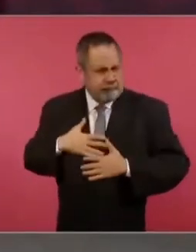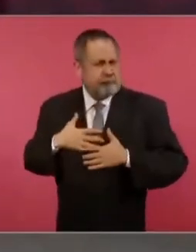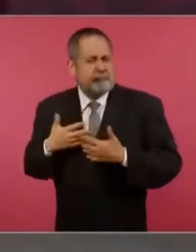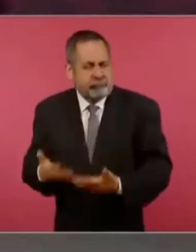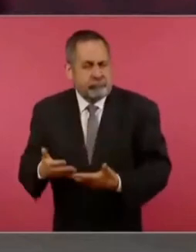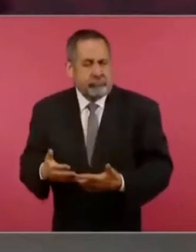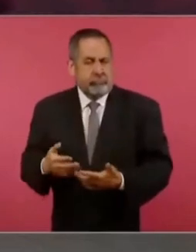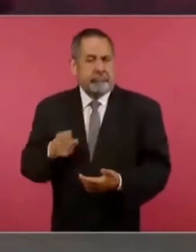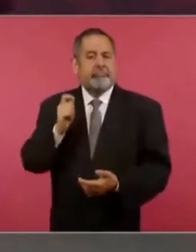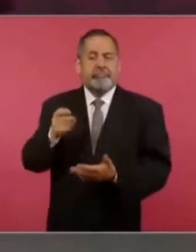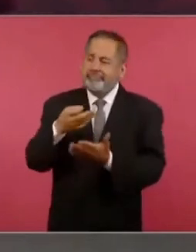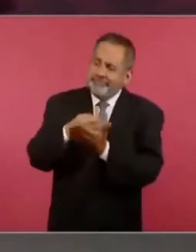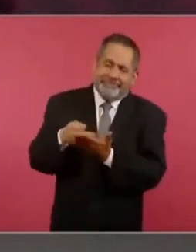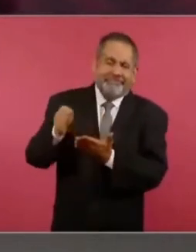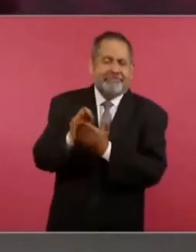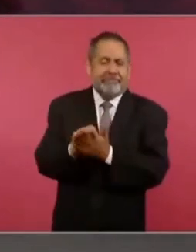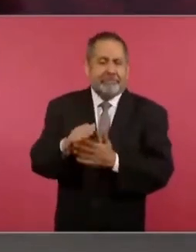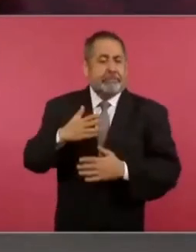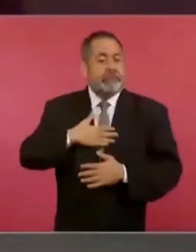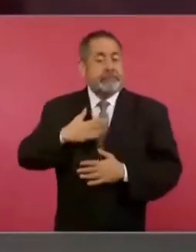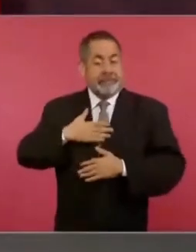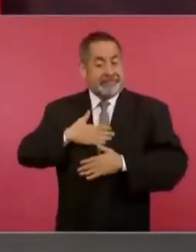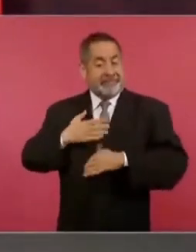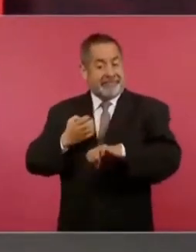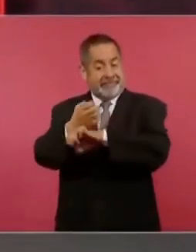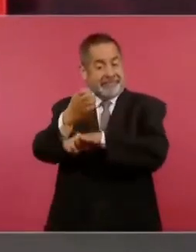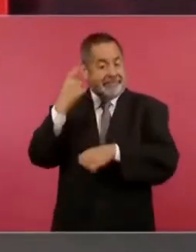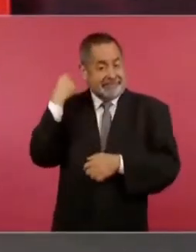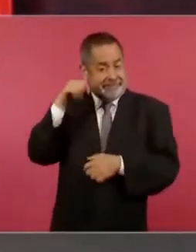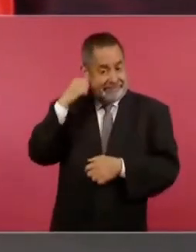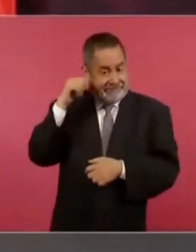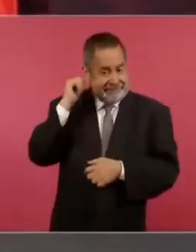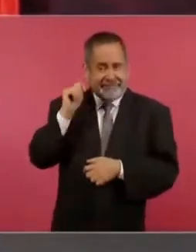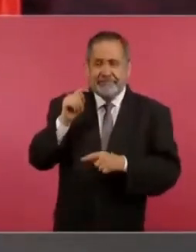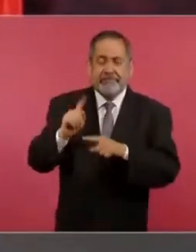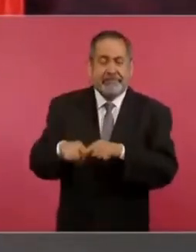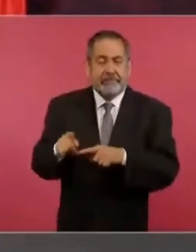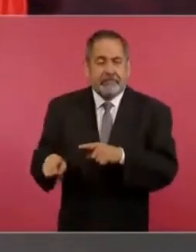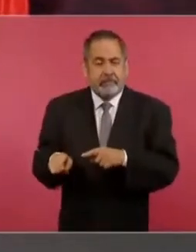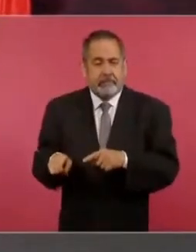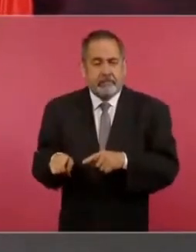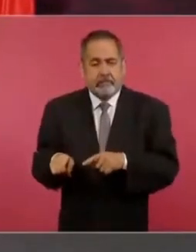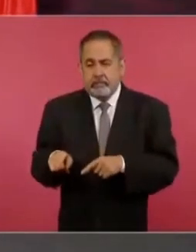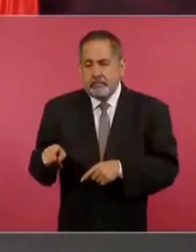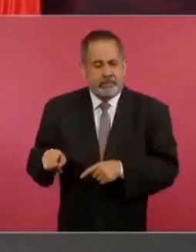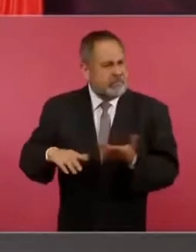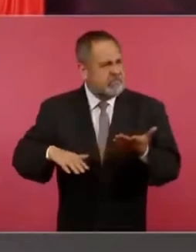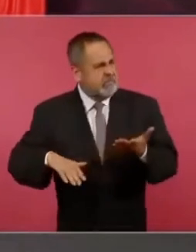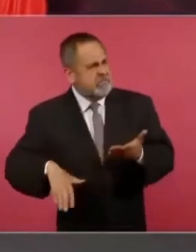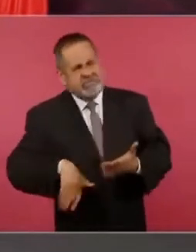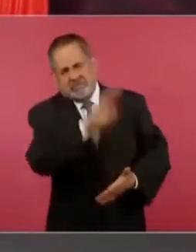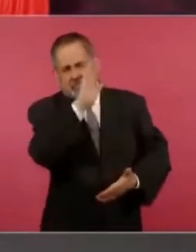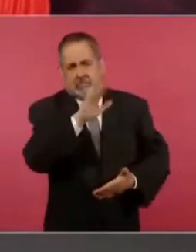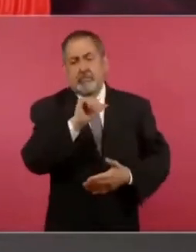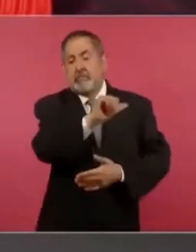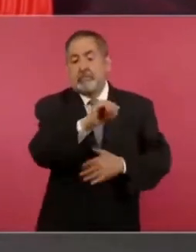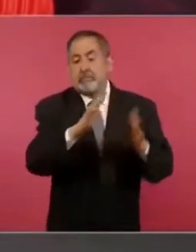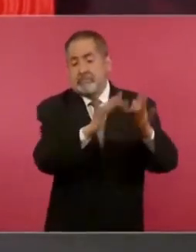de mi Estado que expulsó a los franceses,